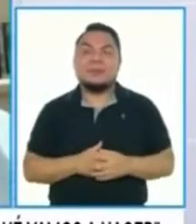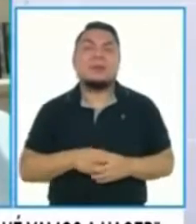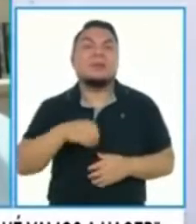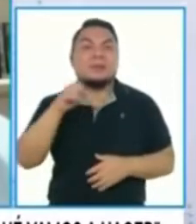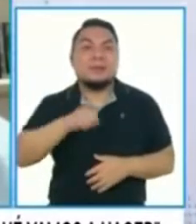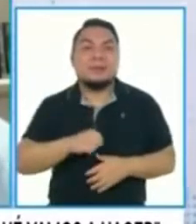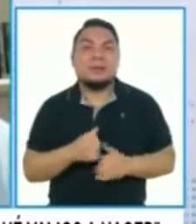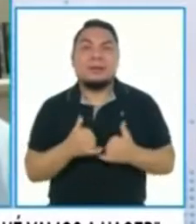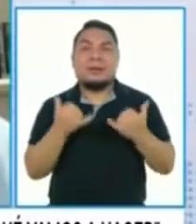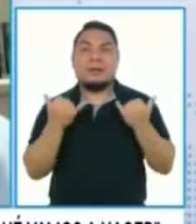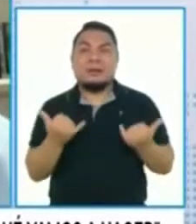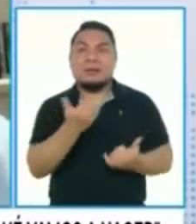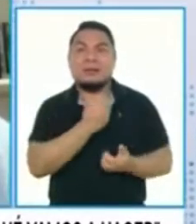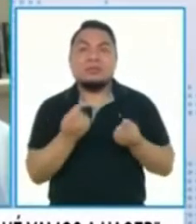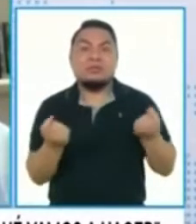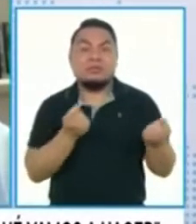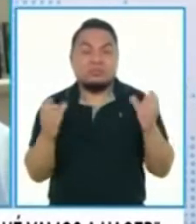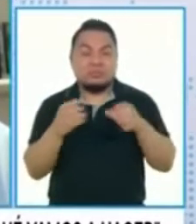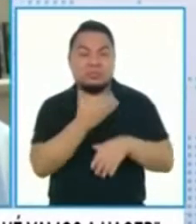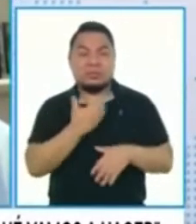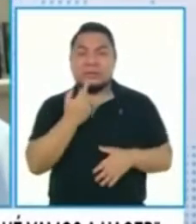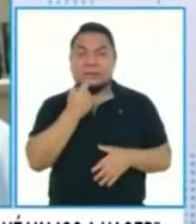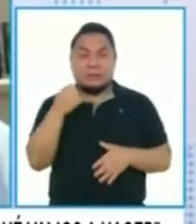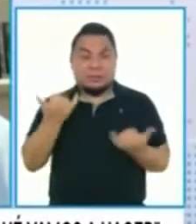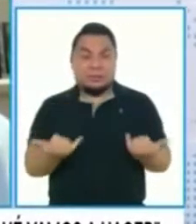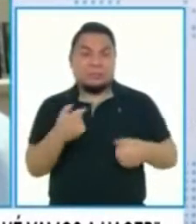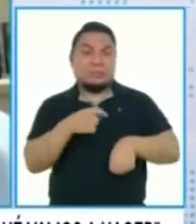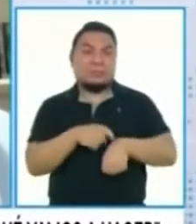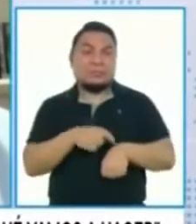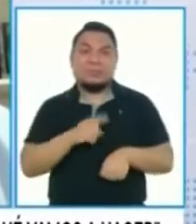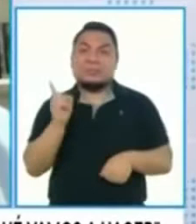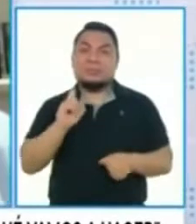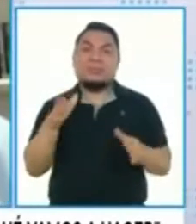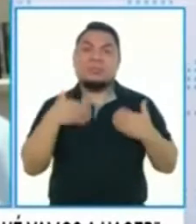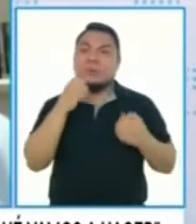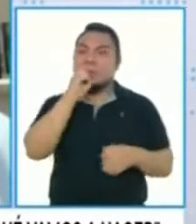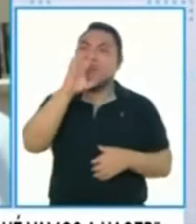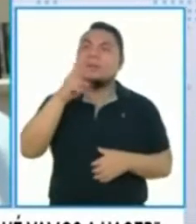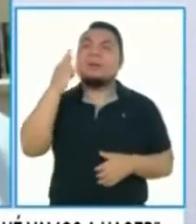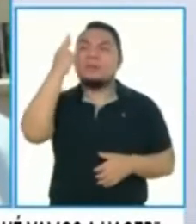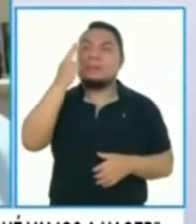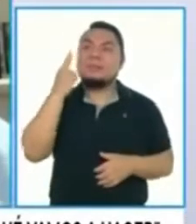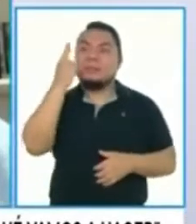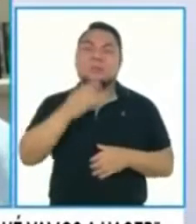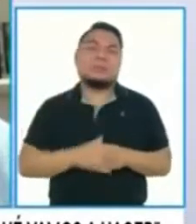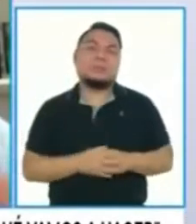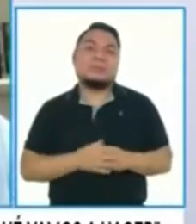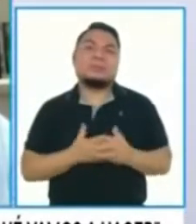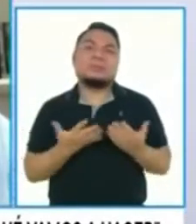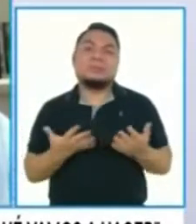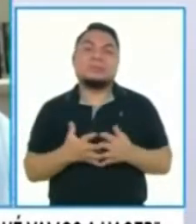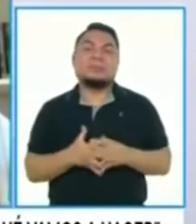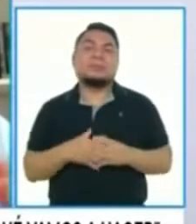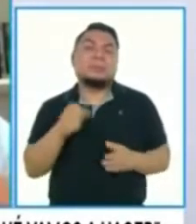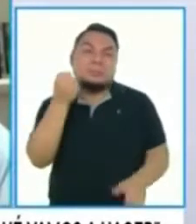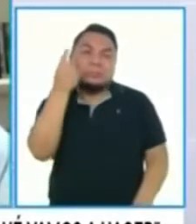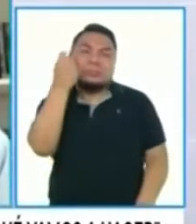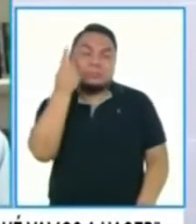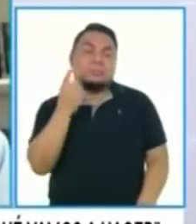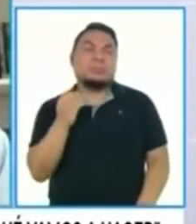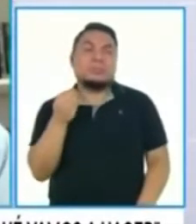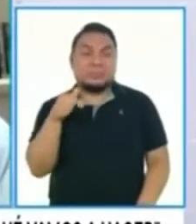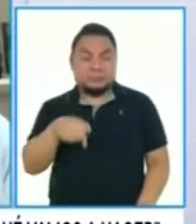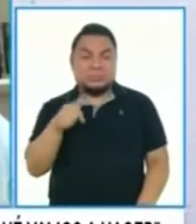Eventualmente el gobierno podría decirnos que en este momento no puede revelar las razones. Y es entendible porque